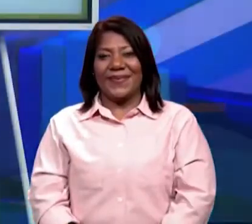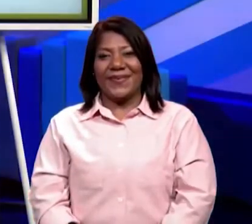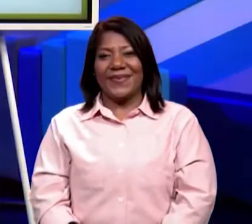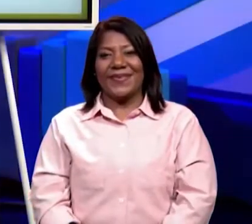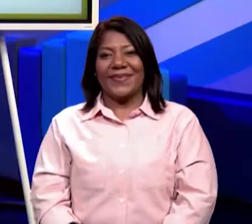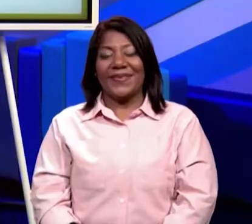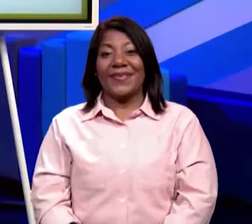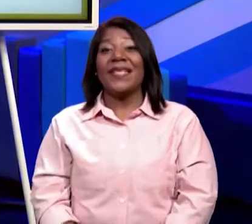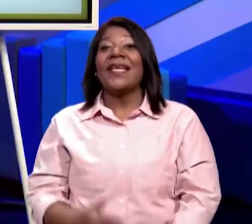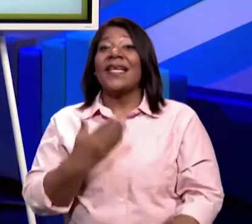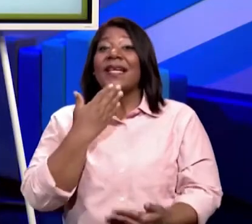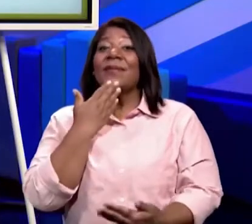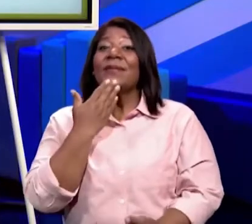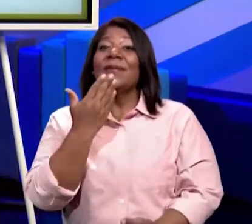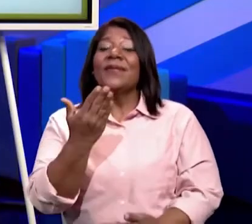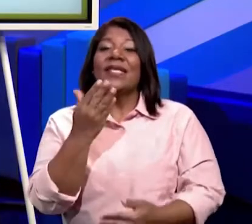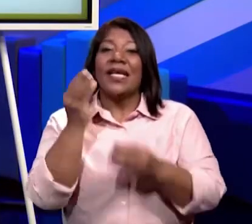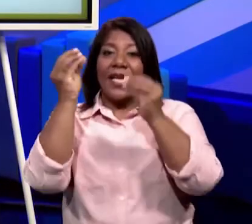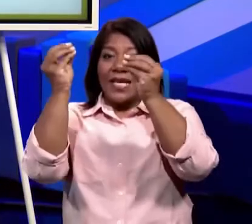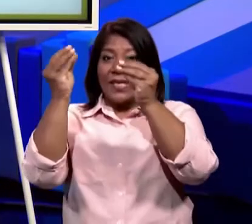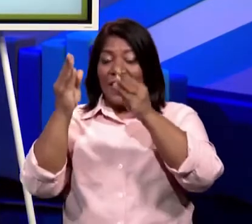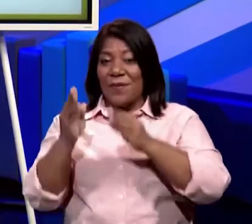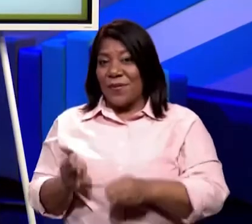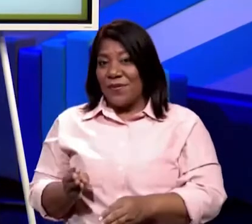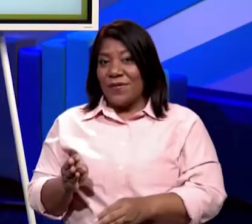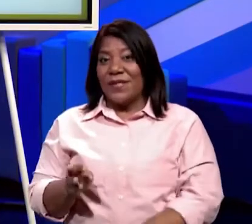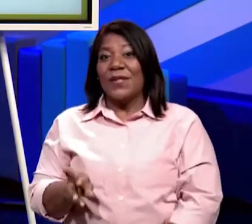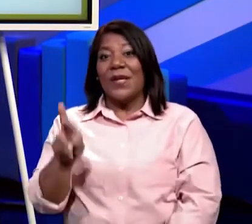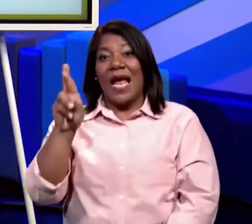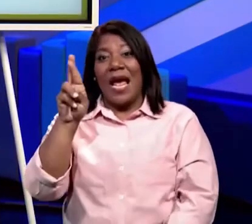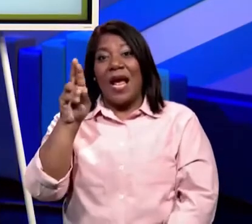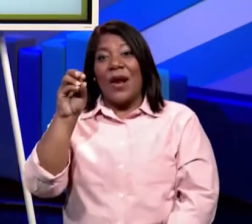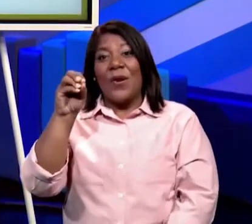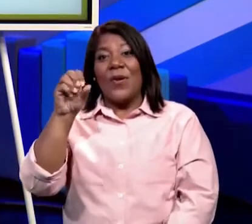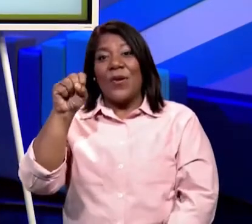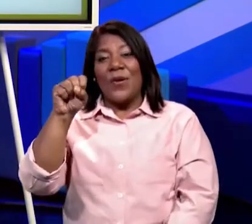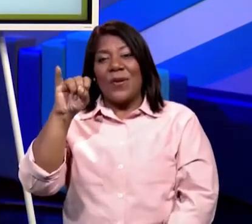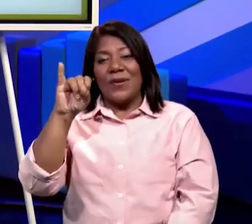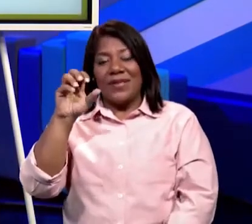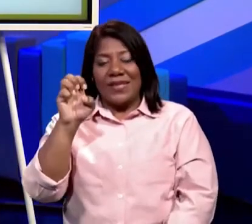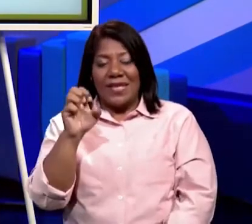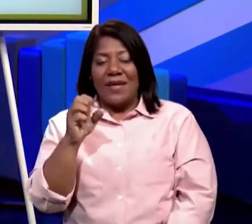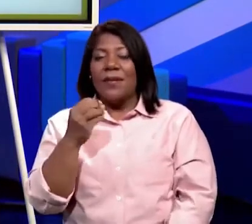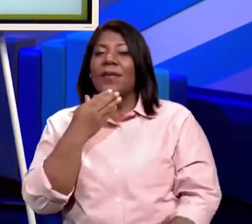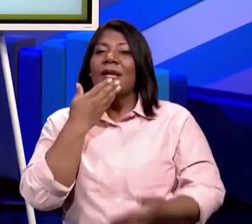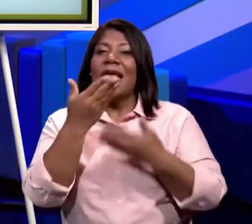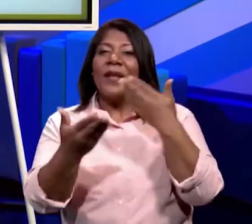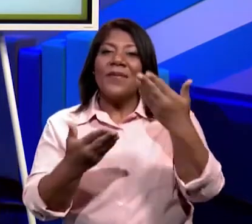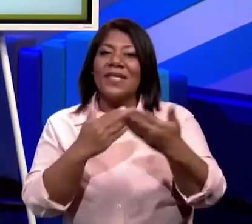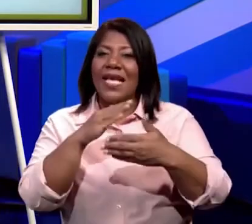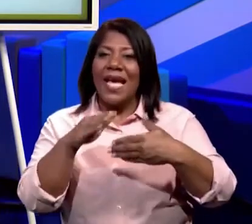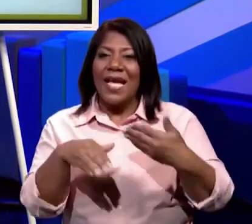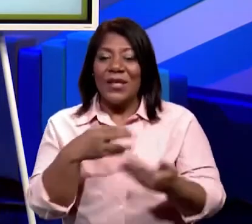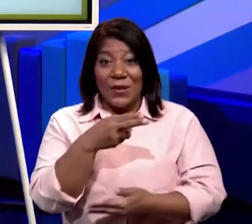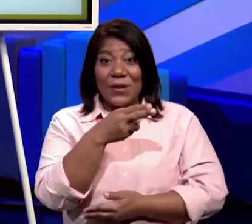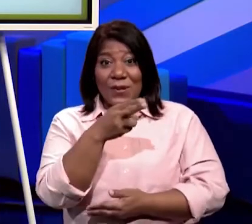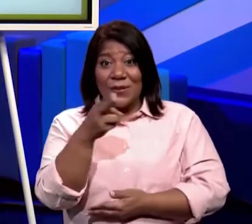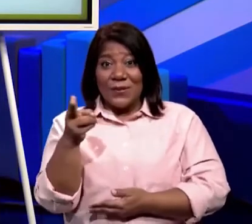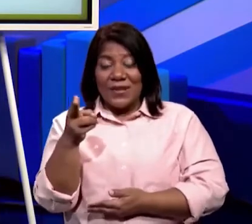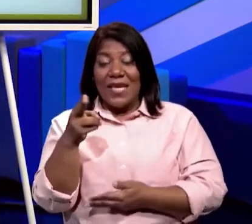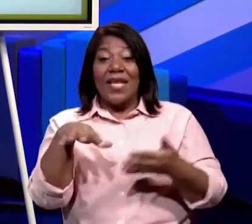Muchas gracias, profesora Rose, por ese hermoso mensaje que le manda a los estudiantes de la